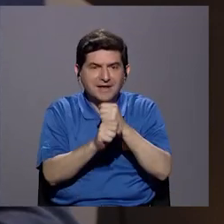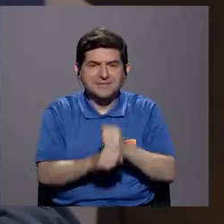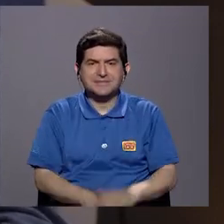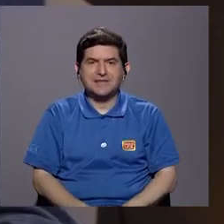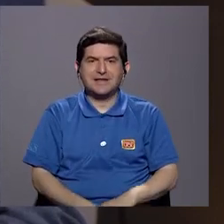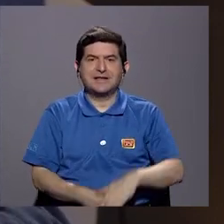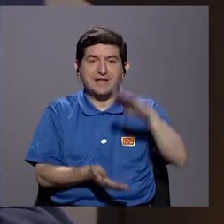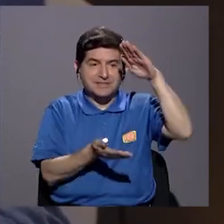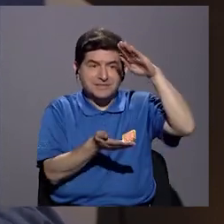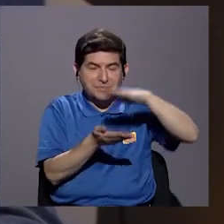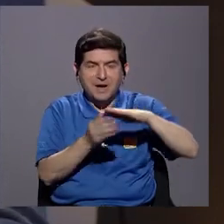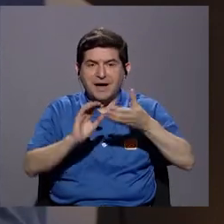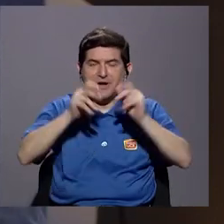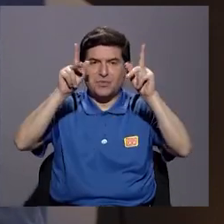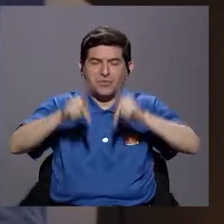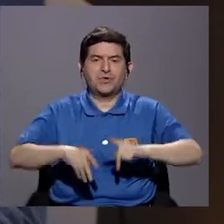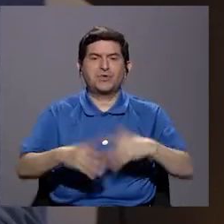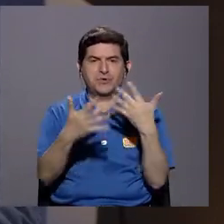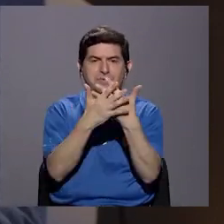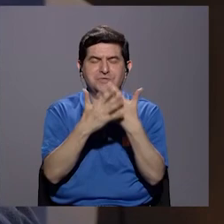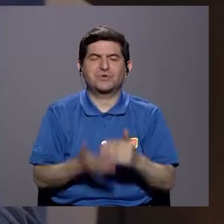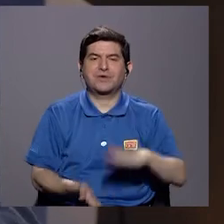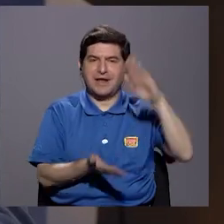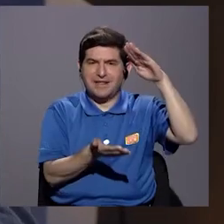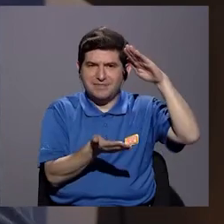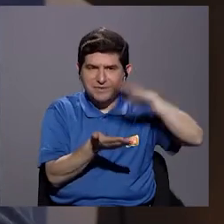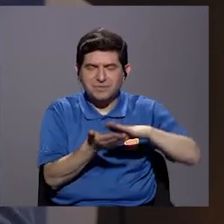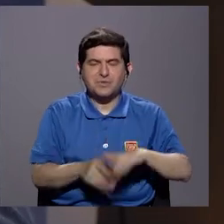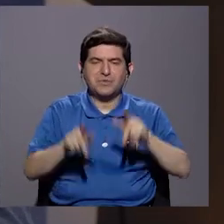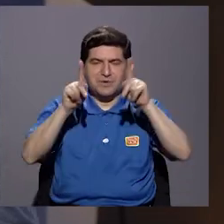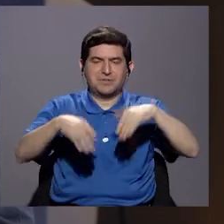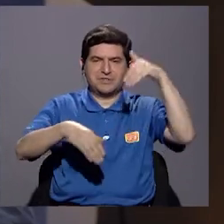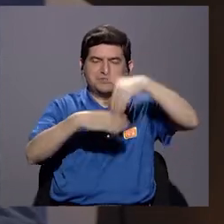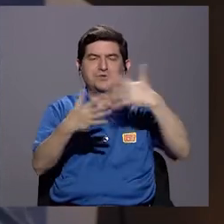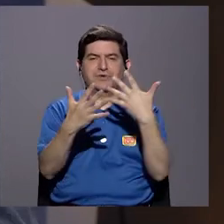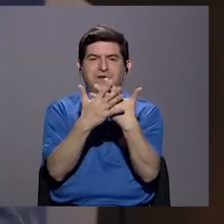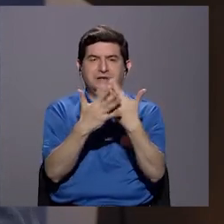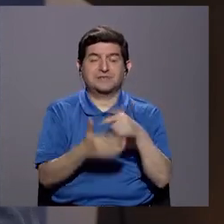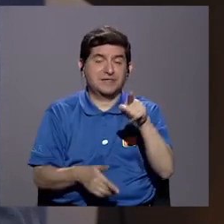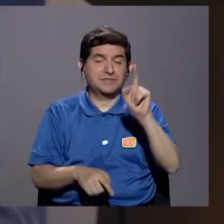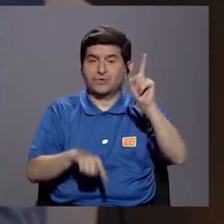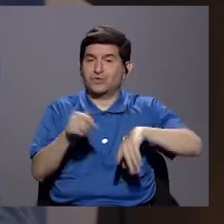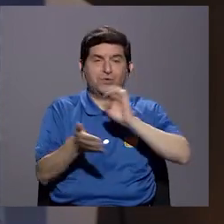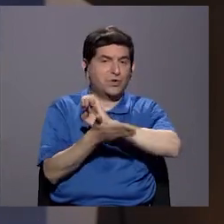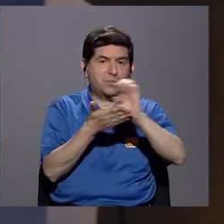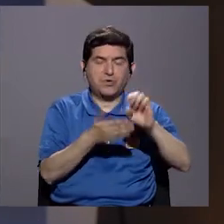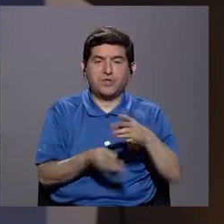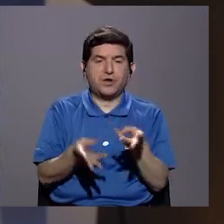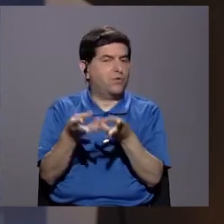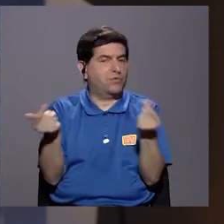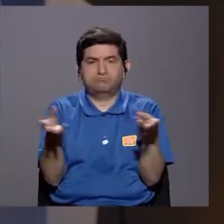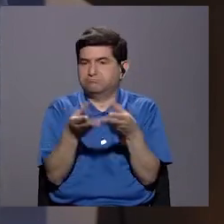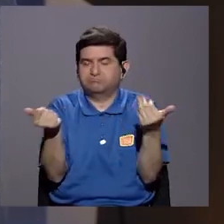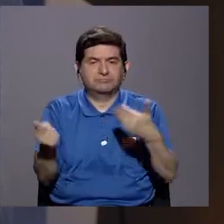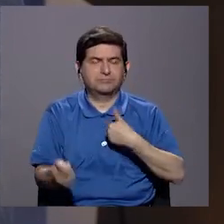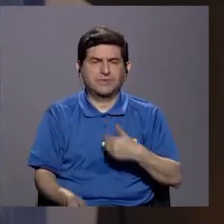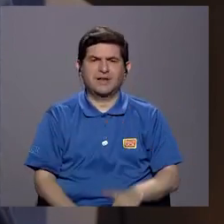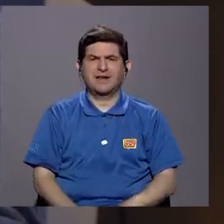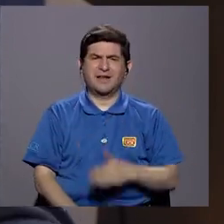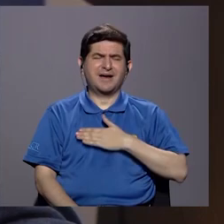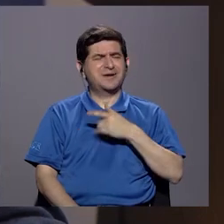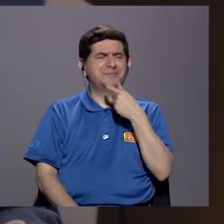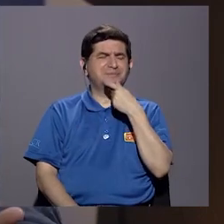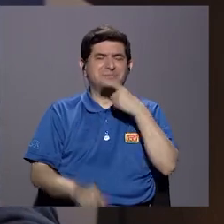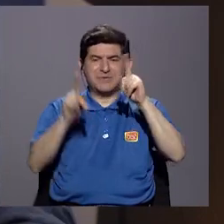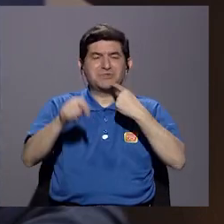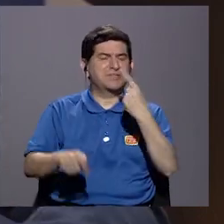que hay que hacer es bajar la población penal. Lo que tenemos que hacer es reducir la población penitenciaria. Eso es inevitable, porque si no el tema no se va a resolver. A mí